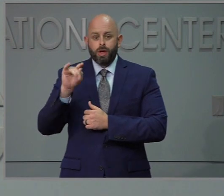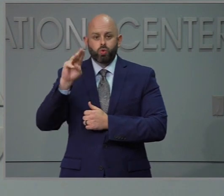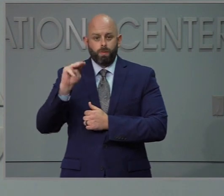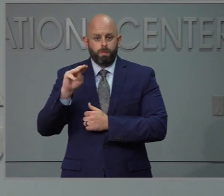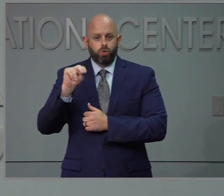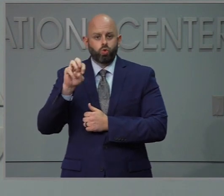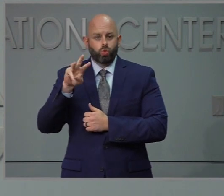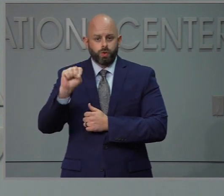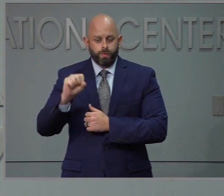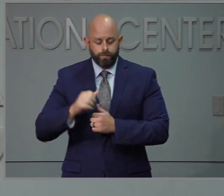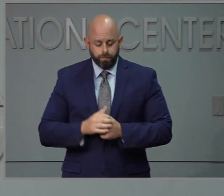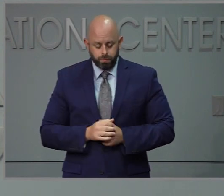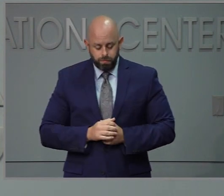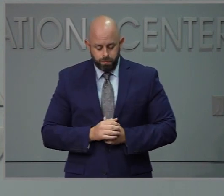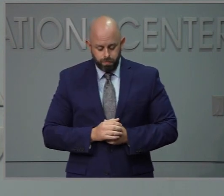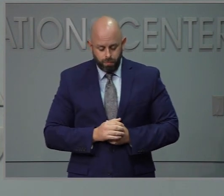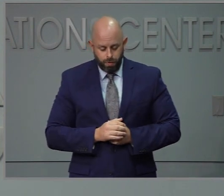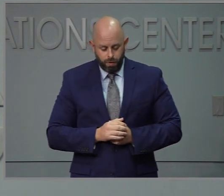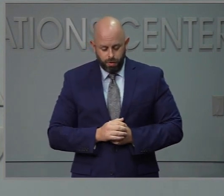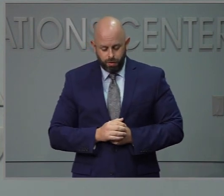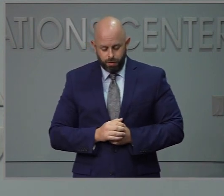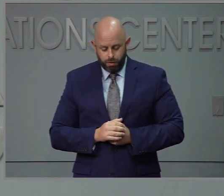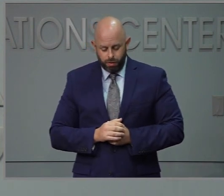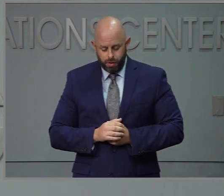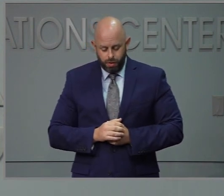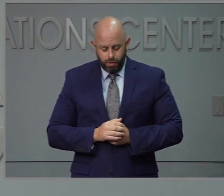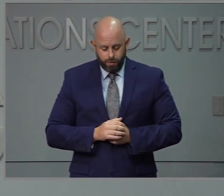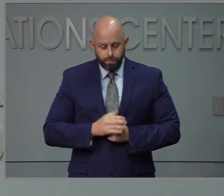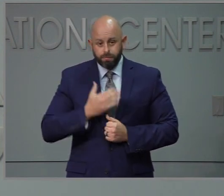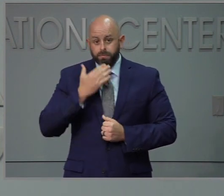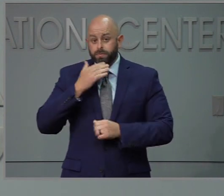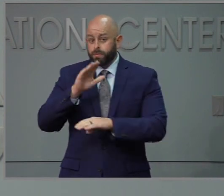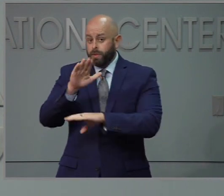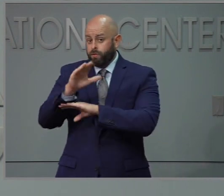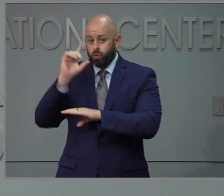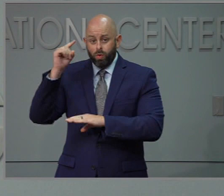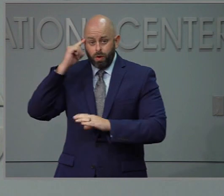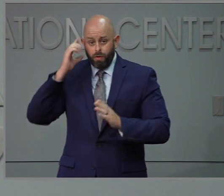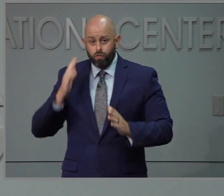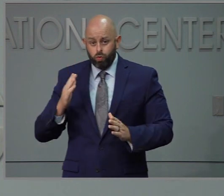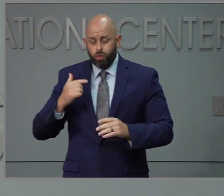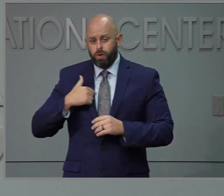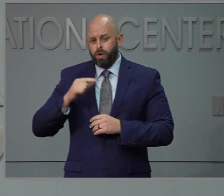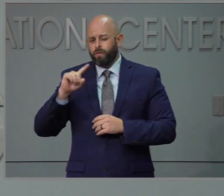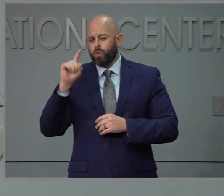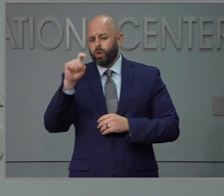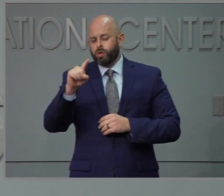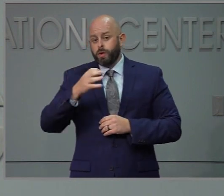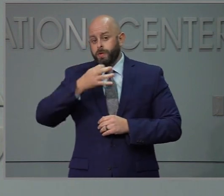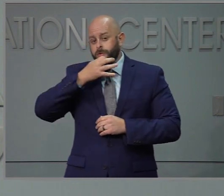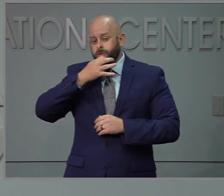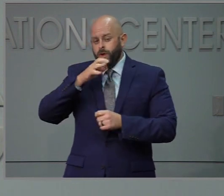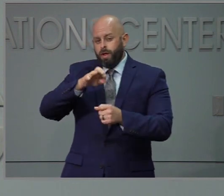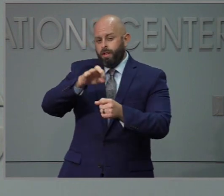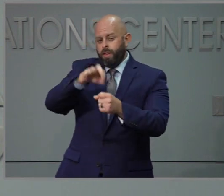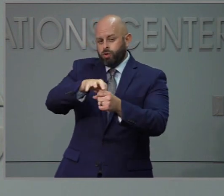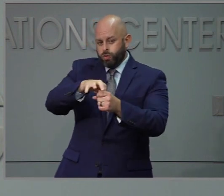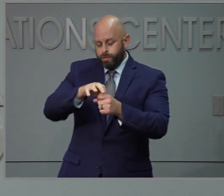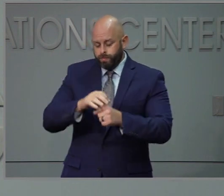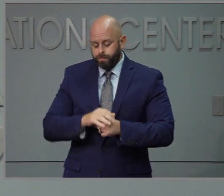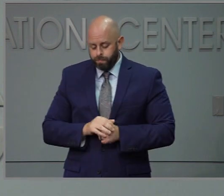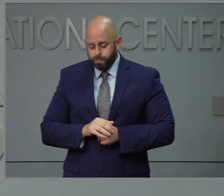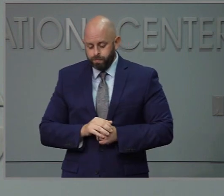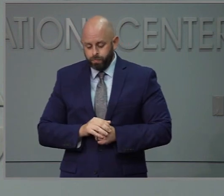La siguiente pregunta es ahora que nos acercamos a las elecciones en la última